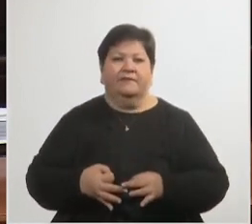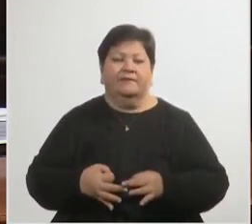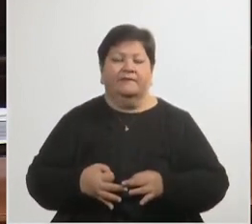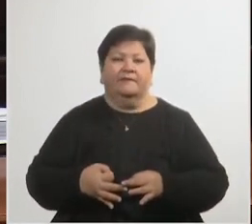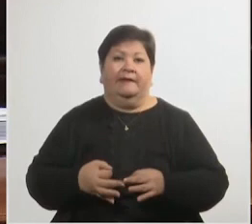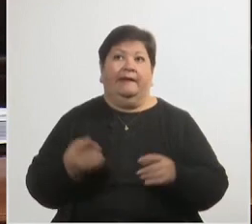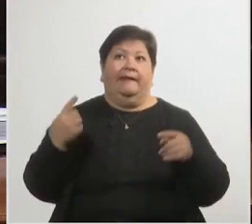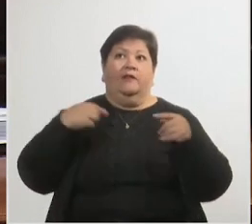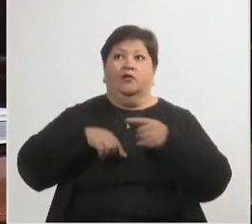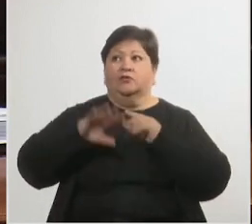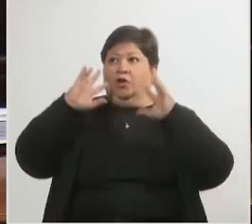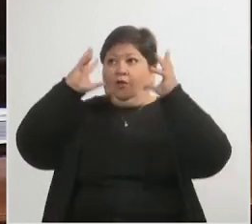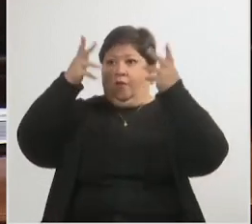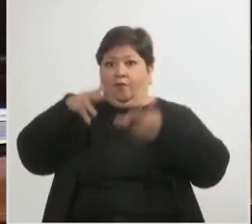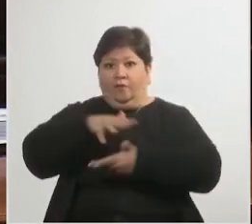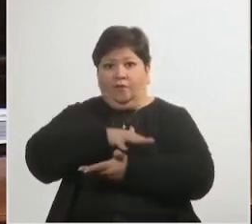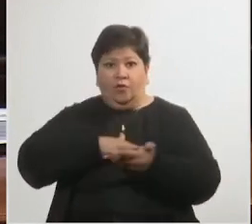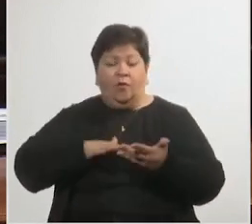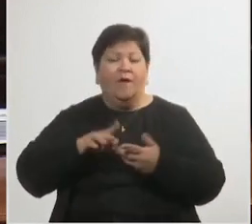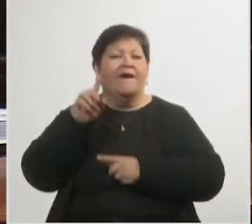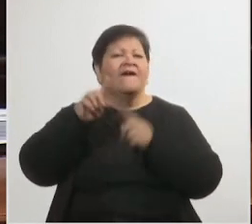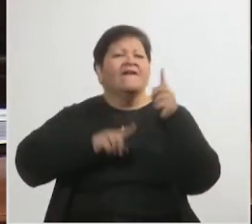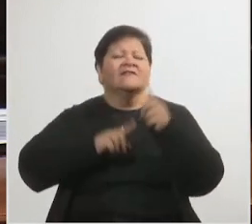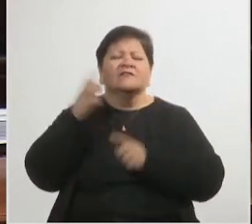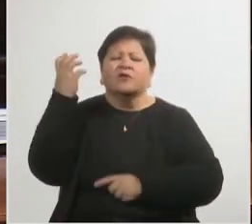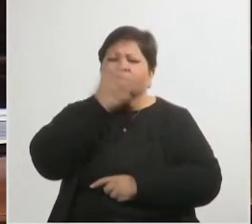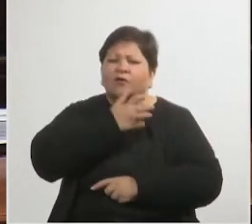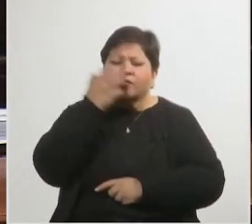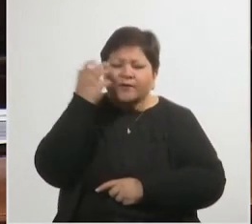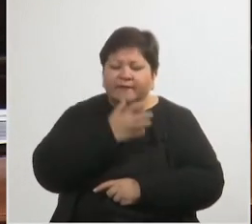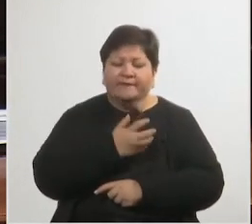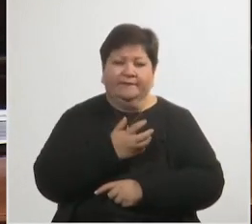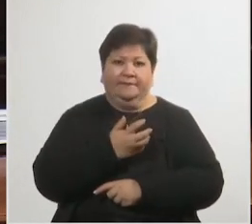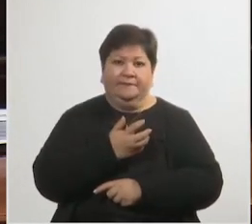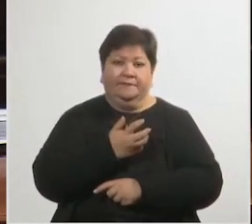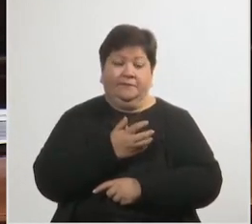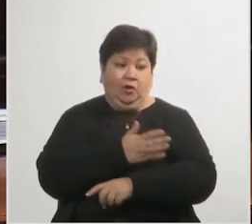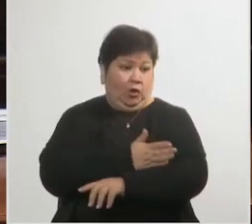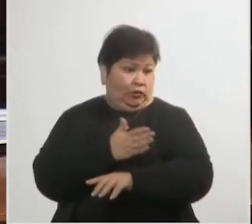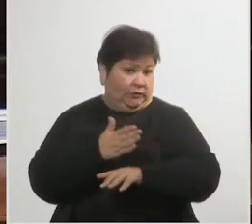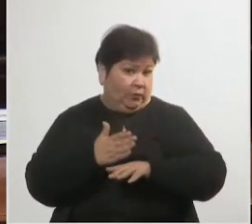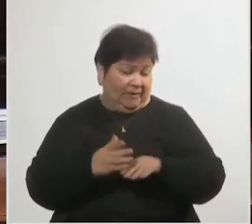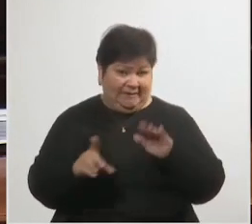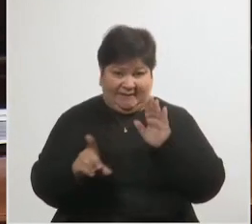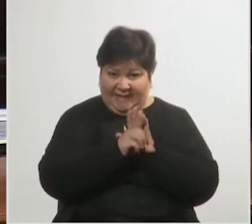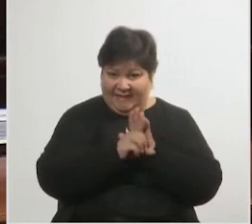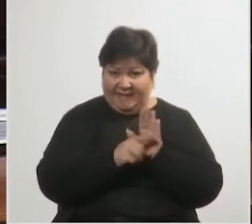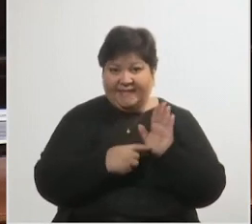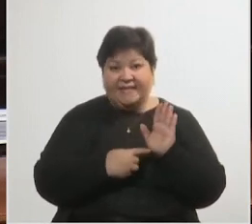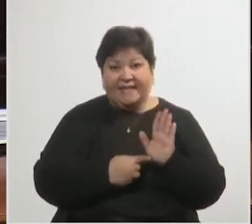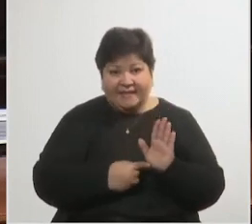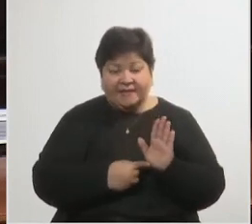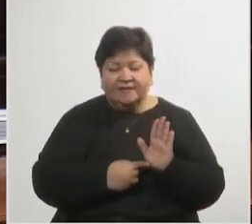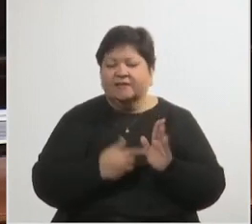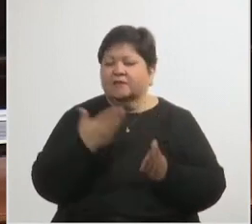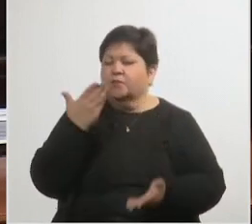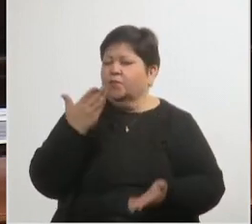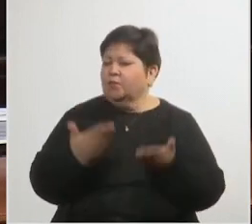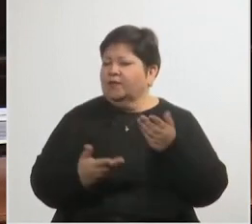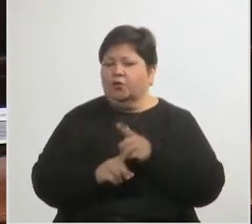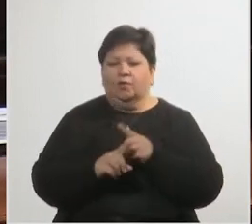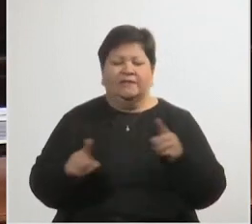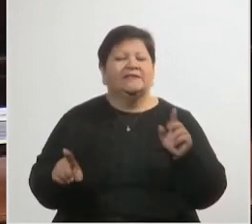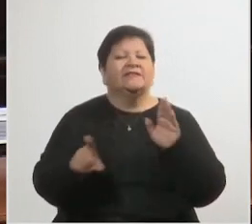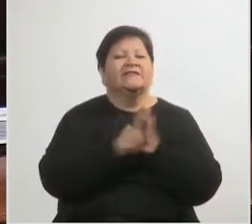episodios violentos, a veces trágicos, consecuencia de esta ley que creemos que es tremendamente injusta. Me